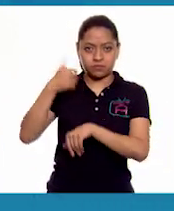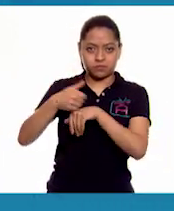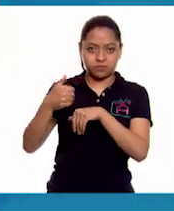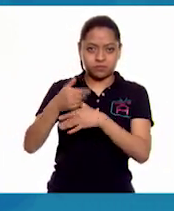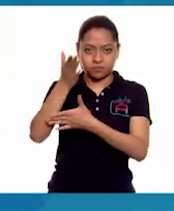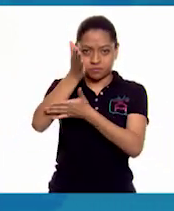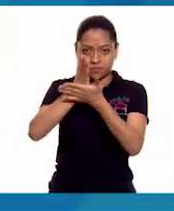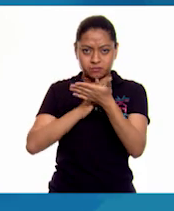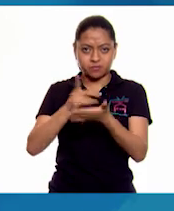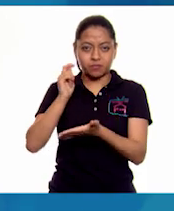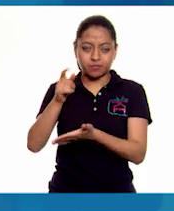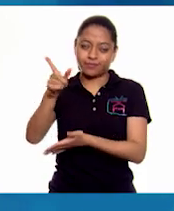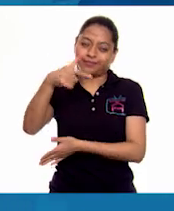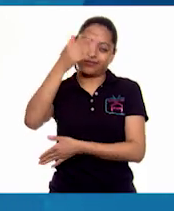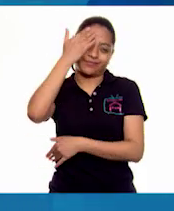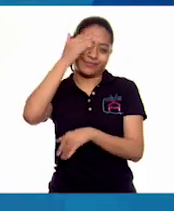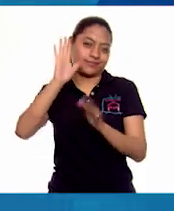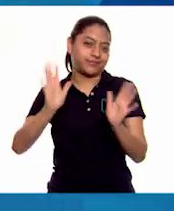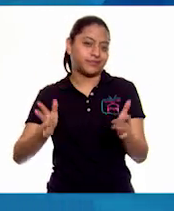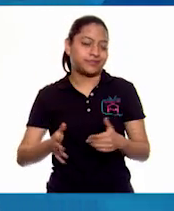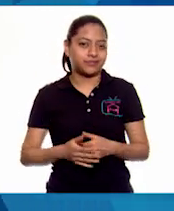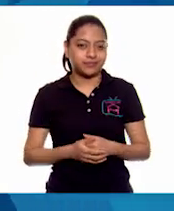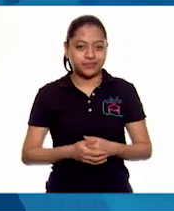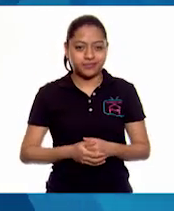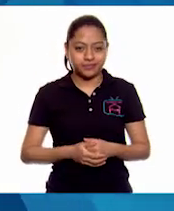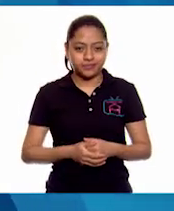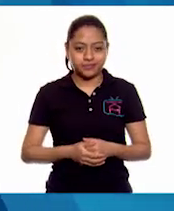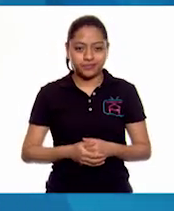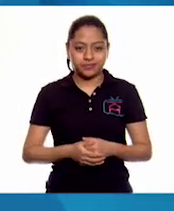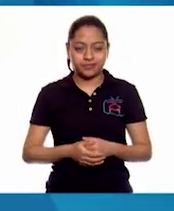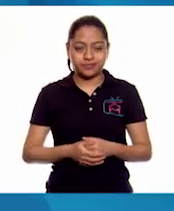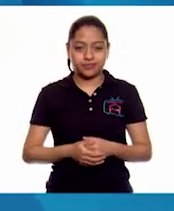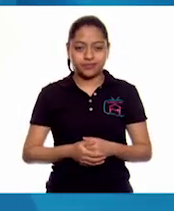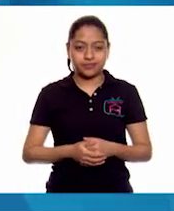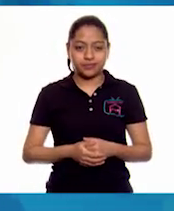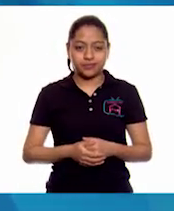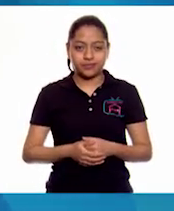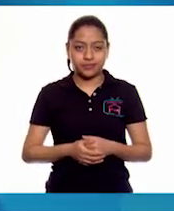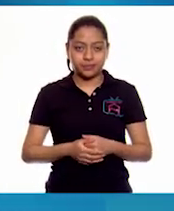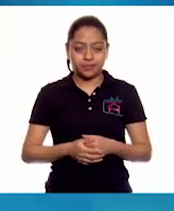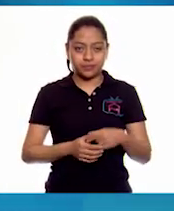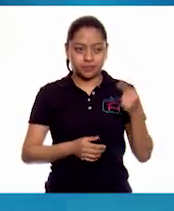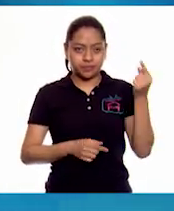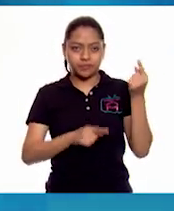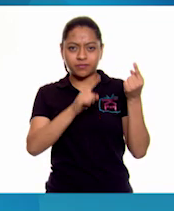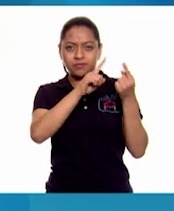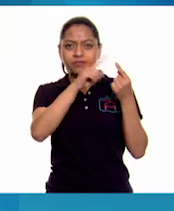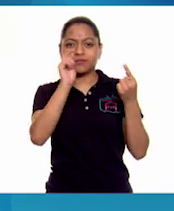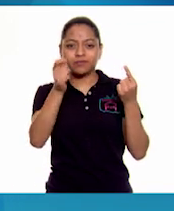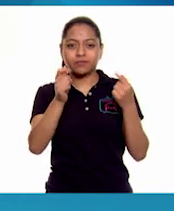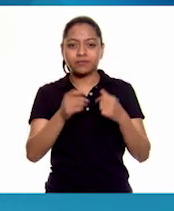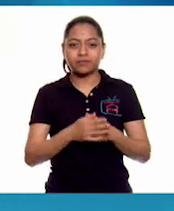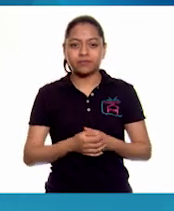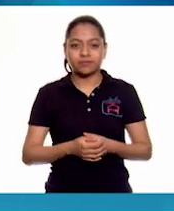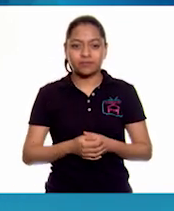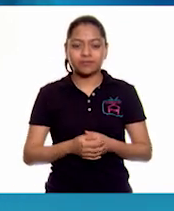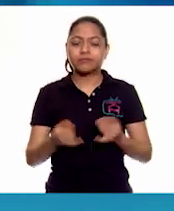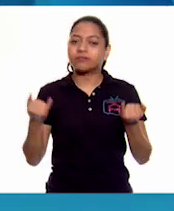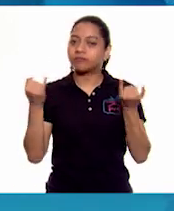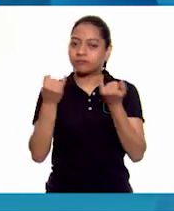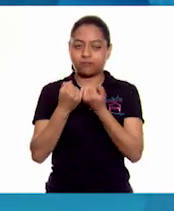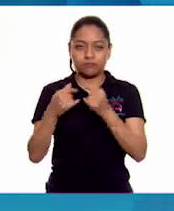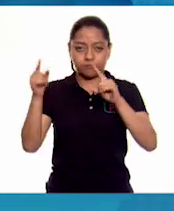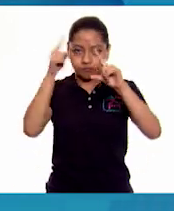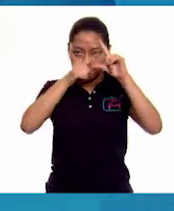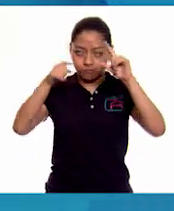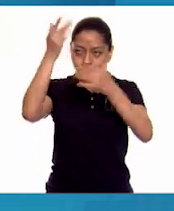La colocamos aquí para hacer su cuerpo, vamos ahora por estas que son también fracciones